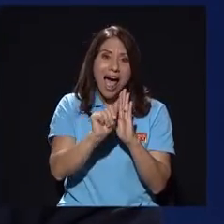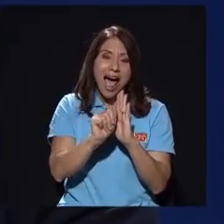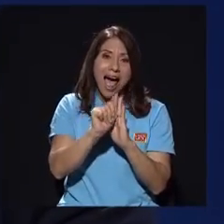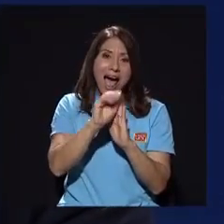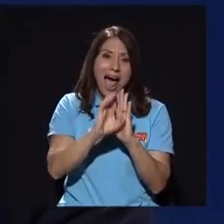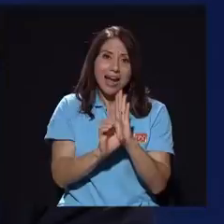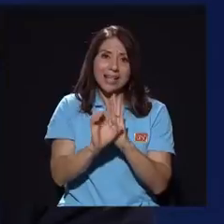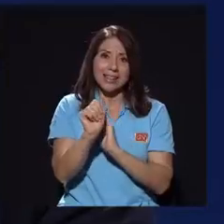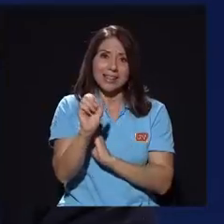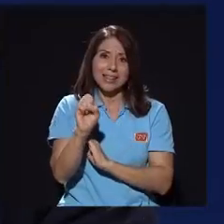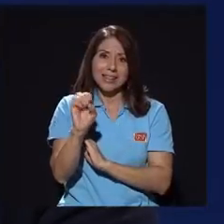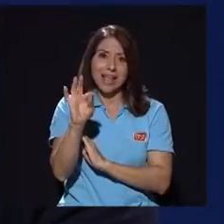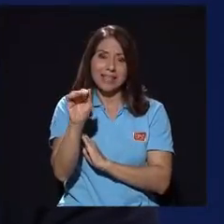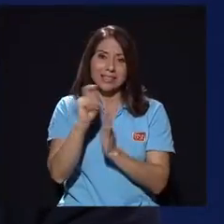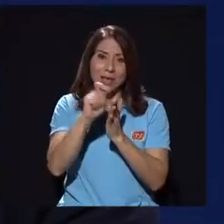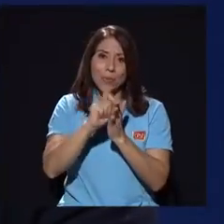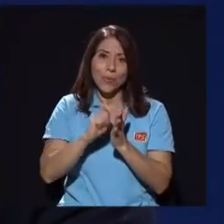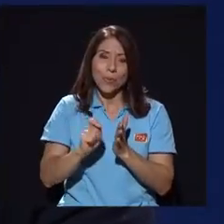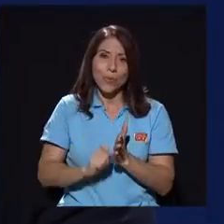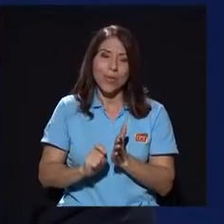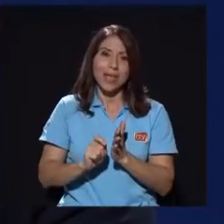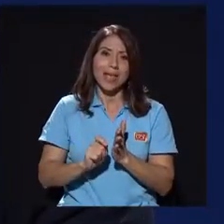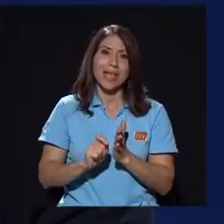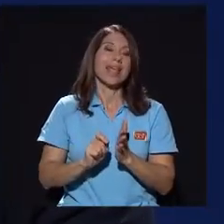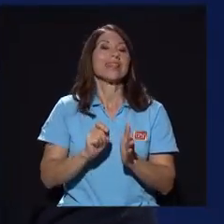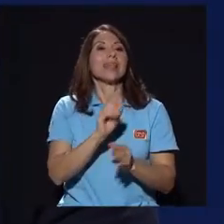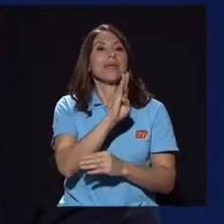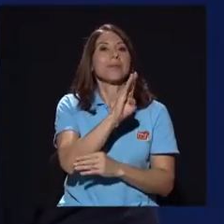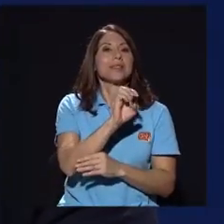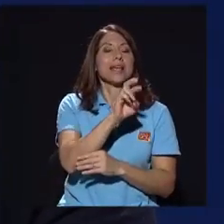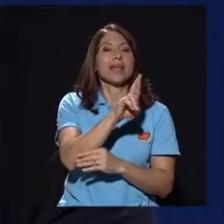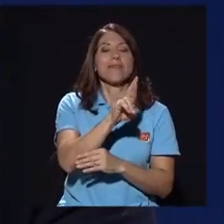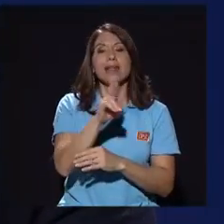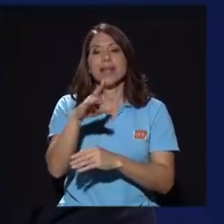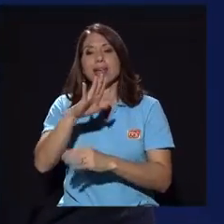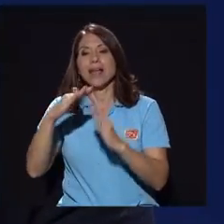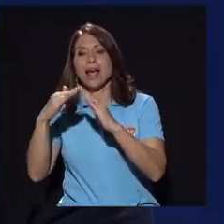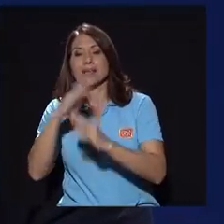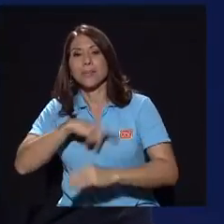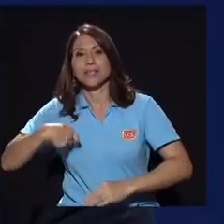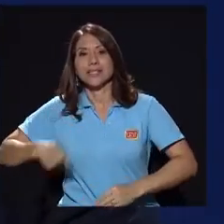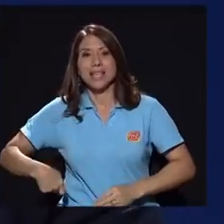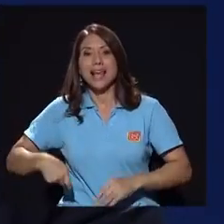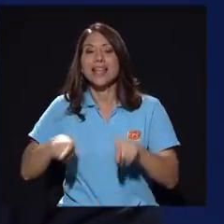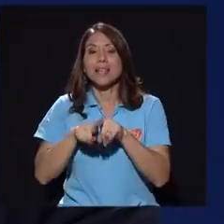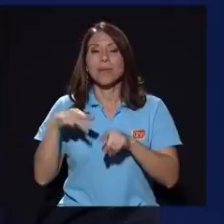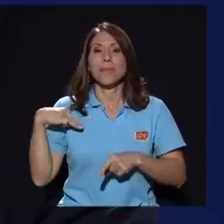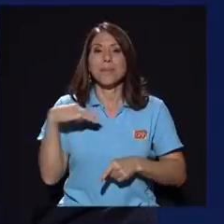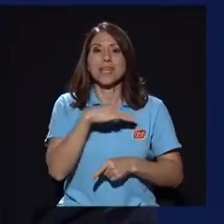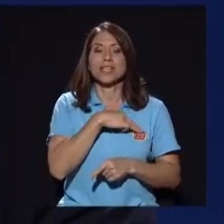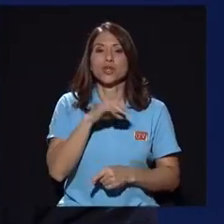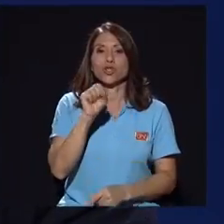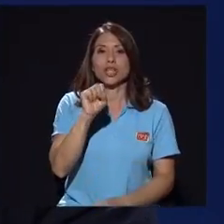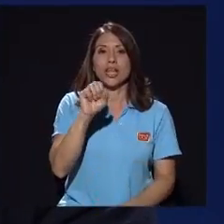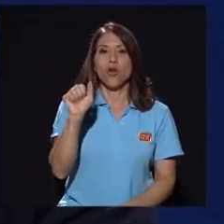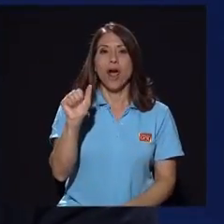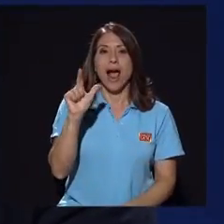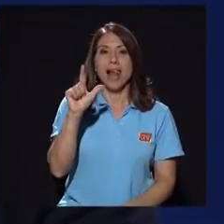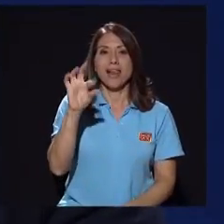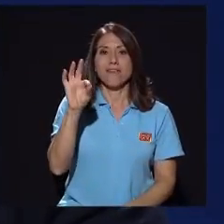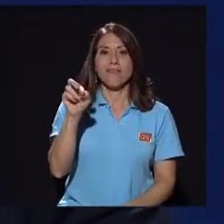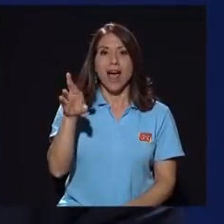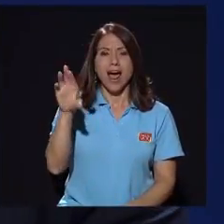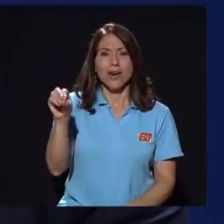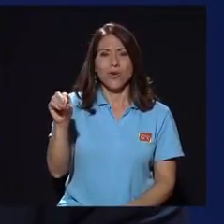habían sucedido en Casa Presidencial y que también Casa Presidencial y el ministro Sergio Alfaro nos niega de que existen situaciones